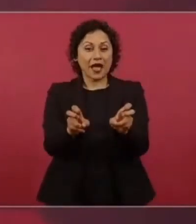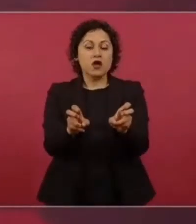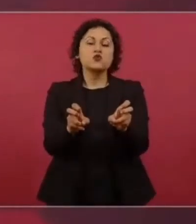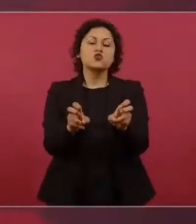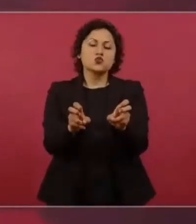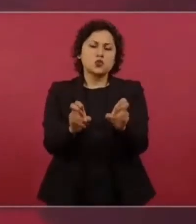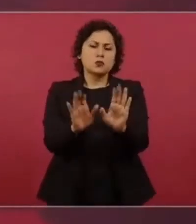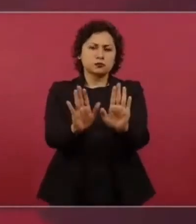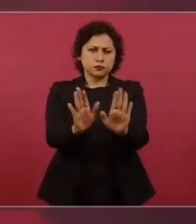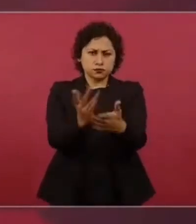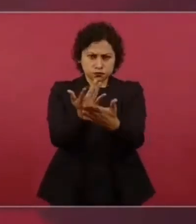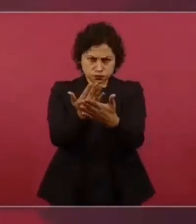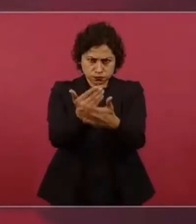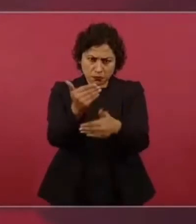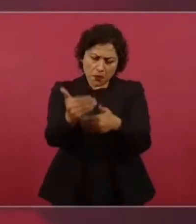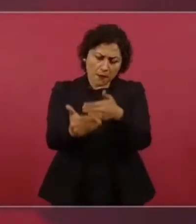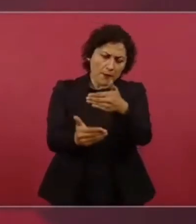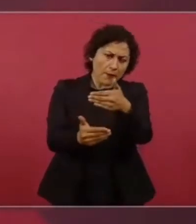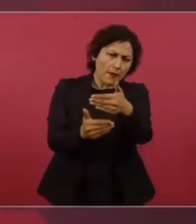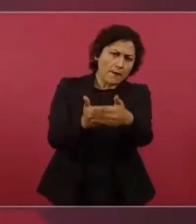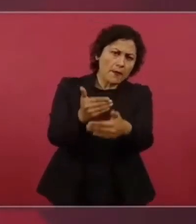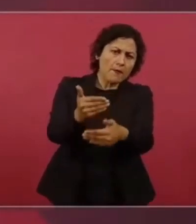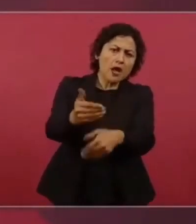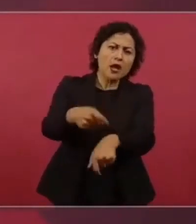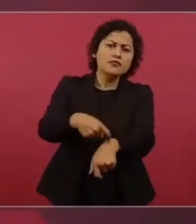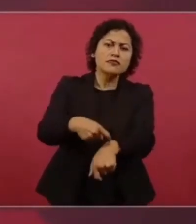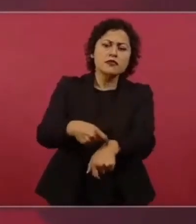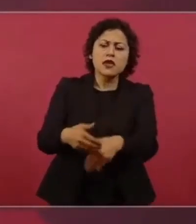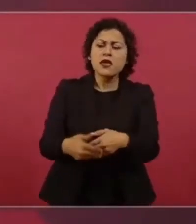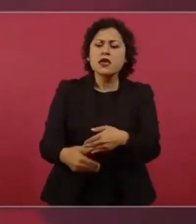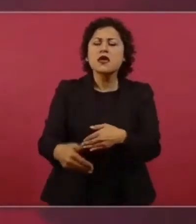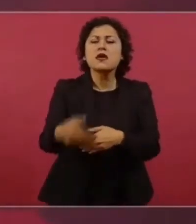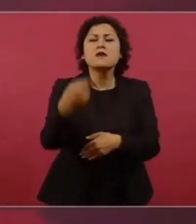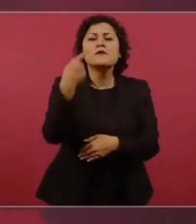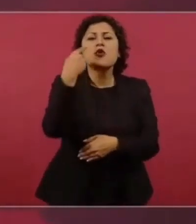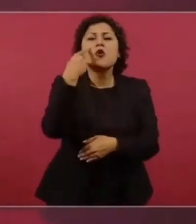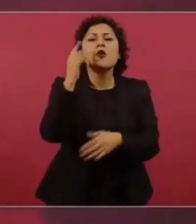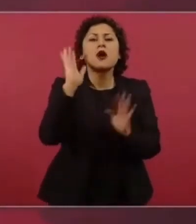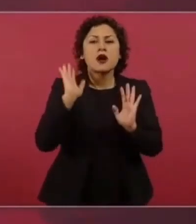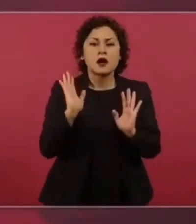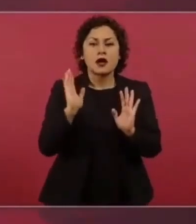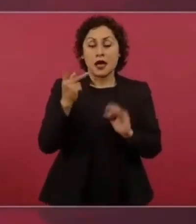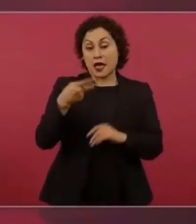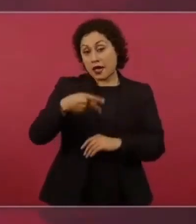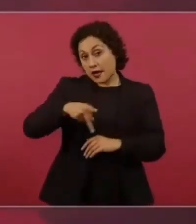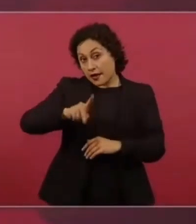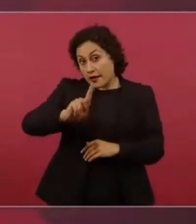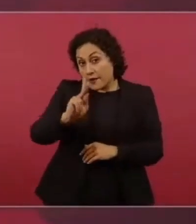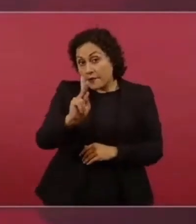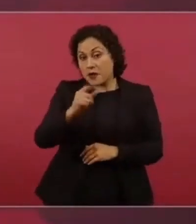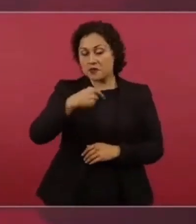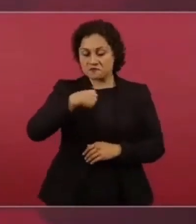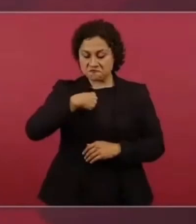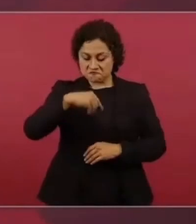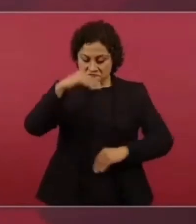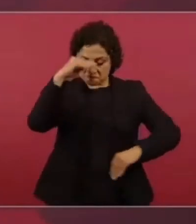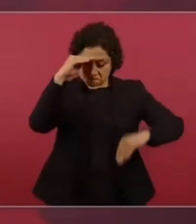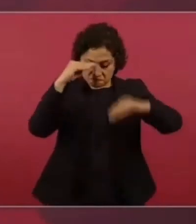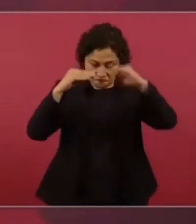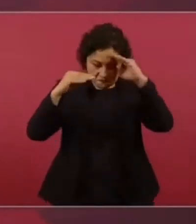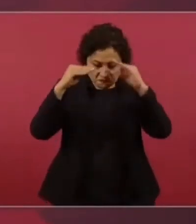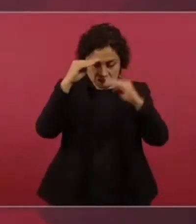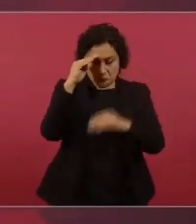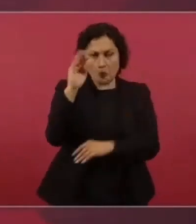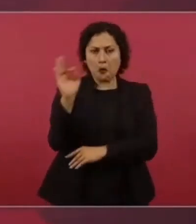pero no descarto el que podamos hacer una solicitud para tener un